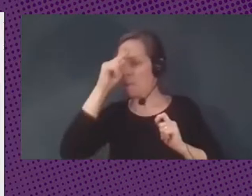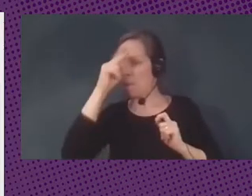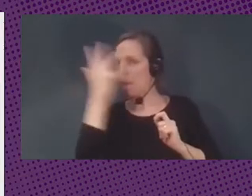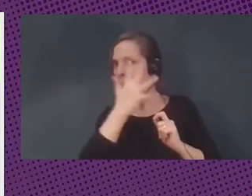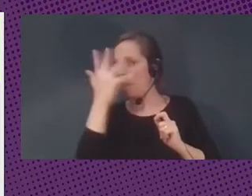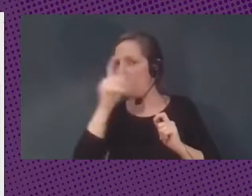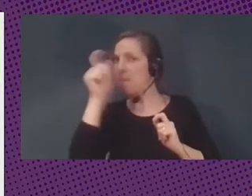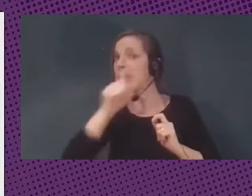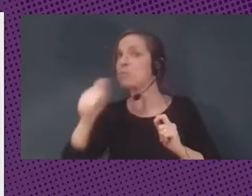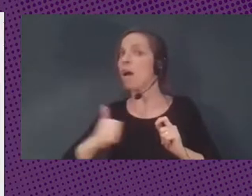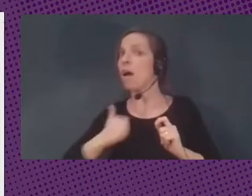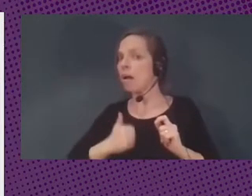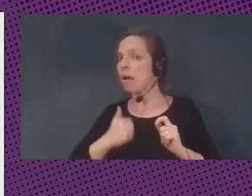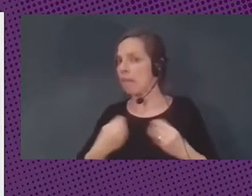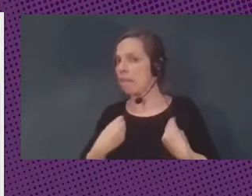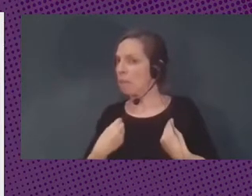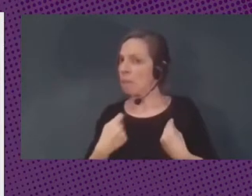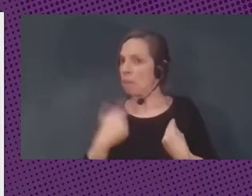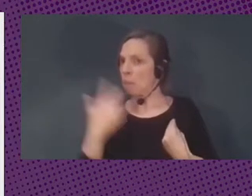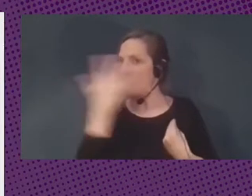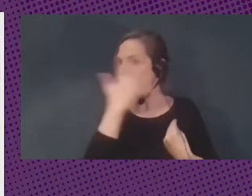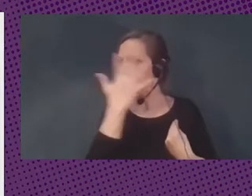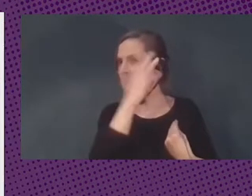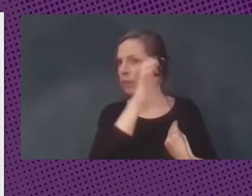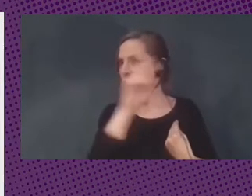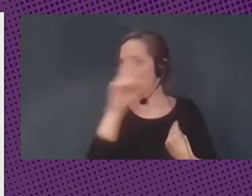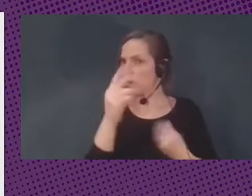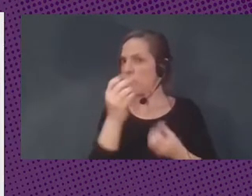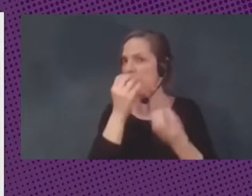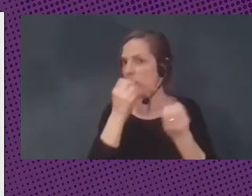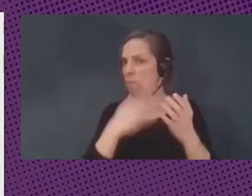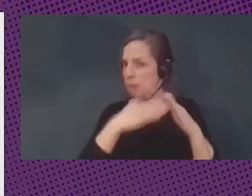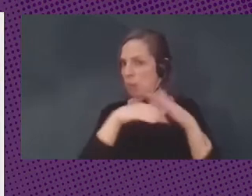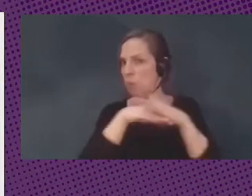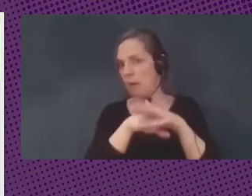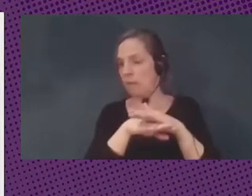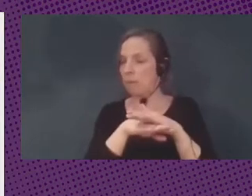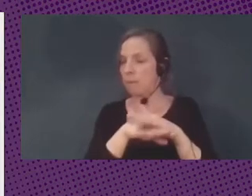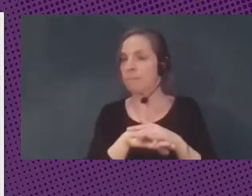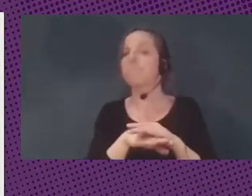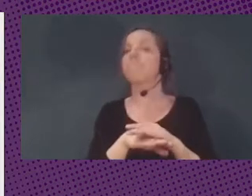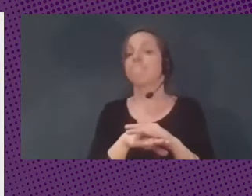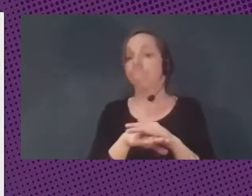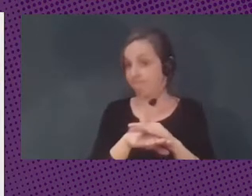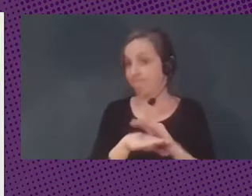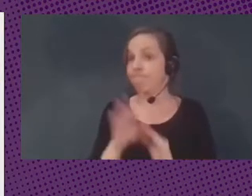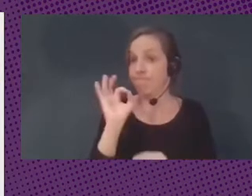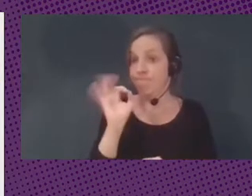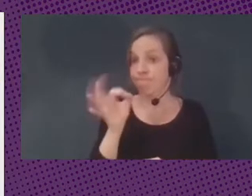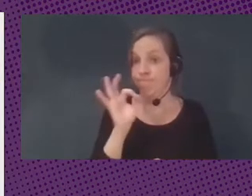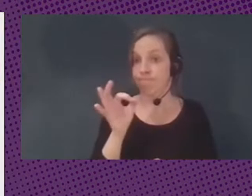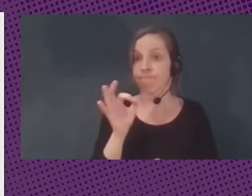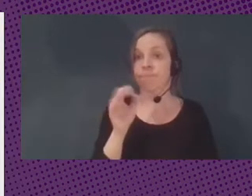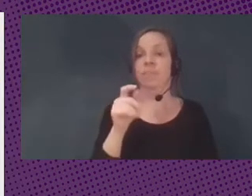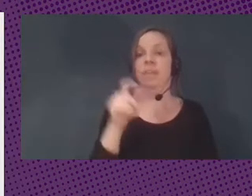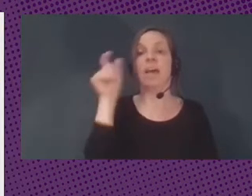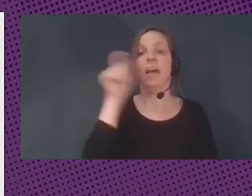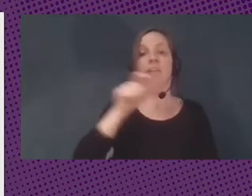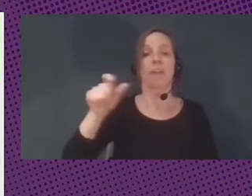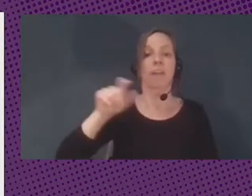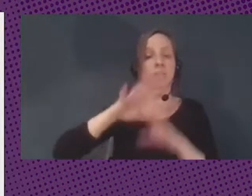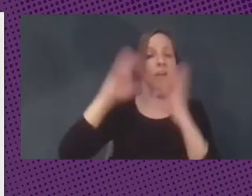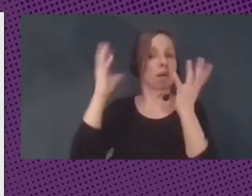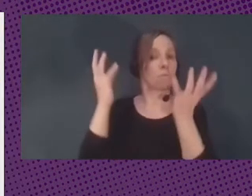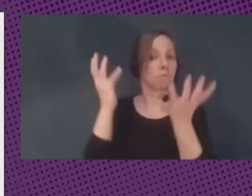canadienses ¿no? entonces aquí nos muestra que en efecto hay información de ciudadanos de otros países del mundo